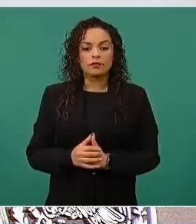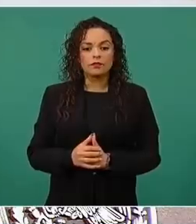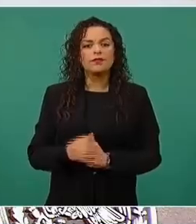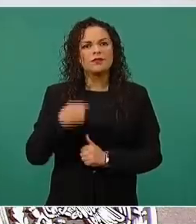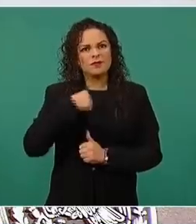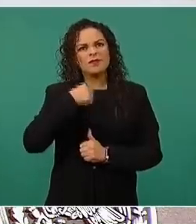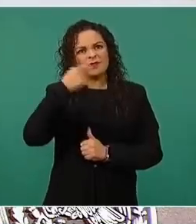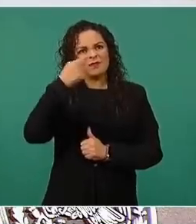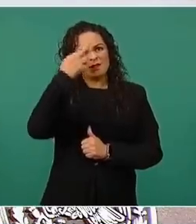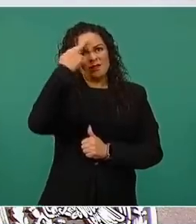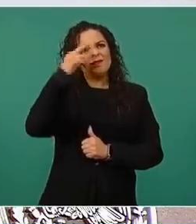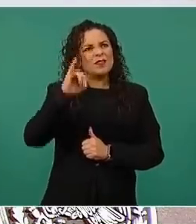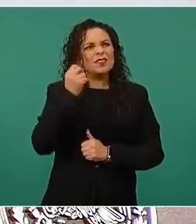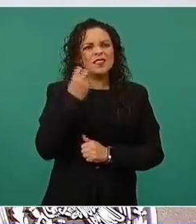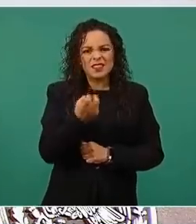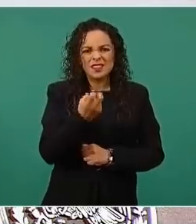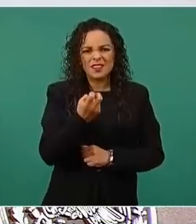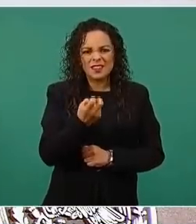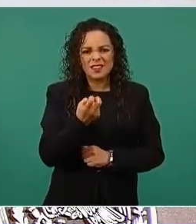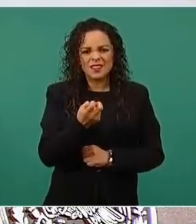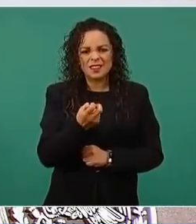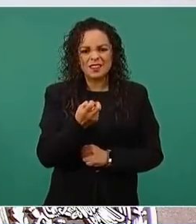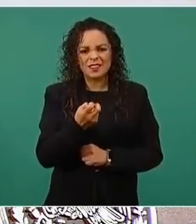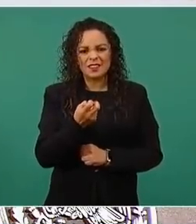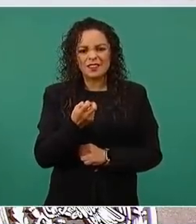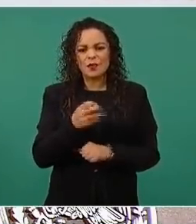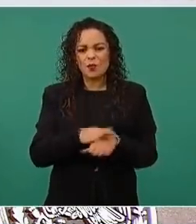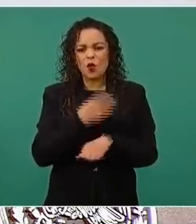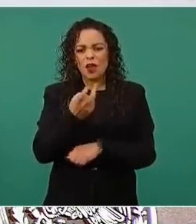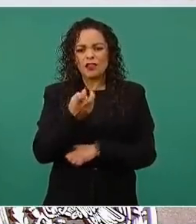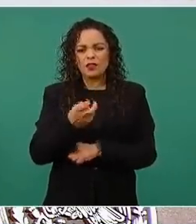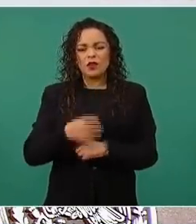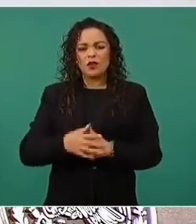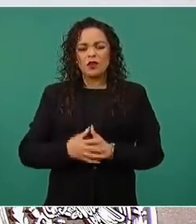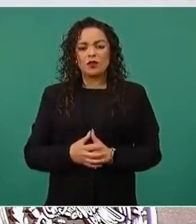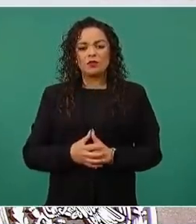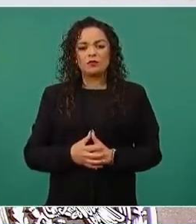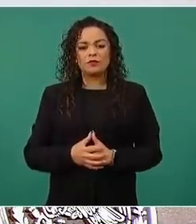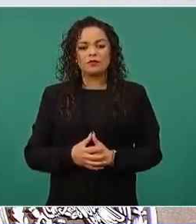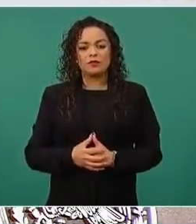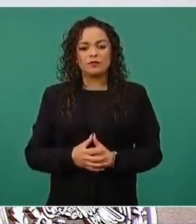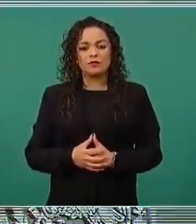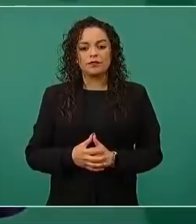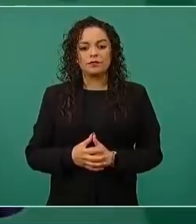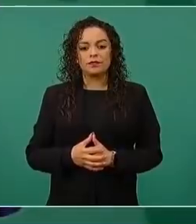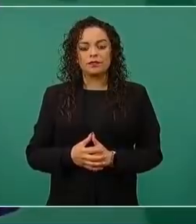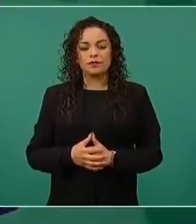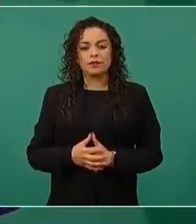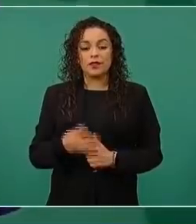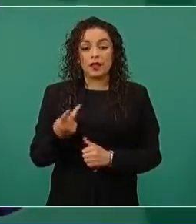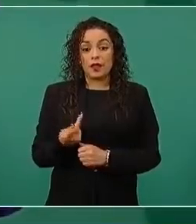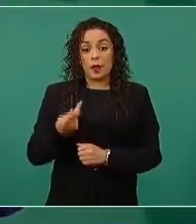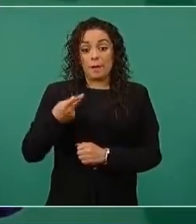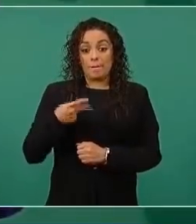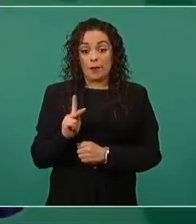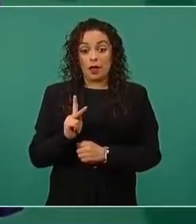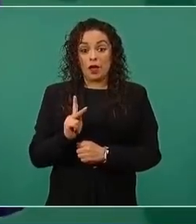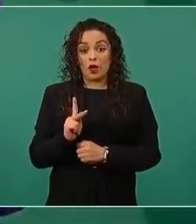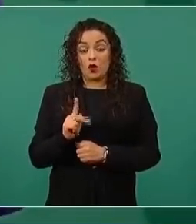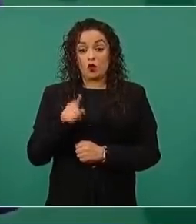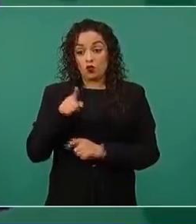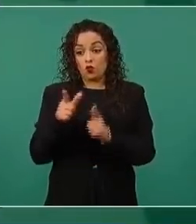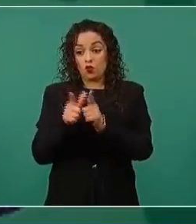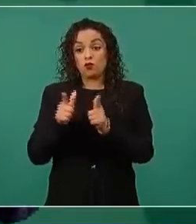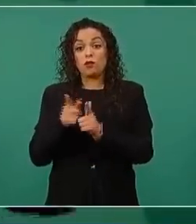pero que no vayan en alianza tu partido con otros